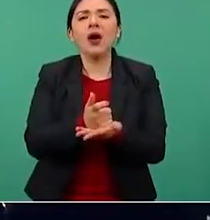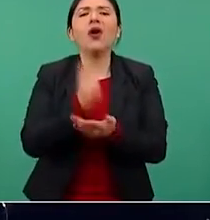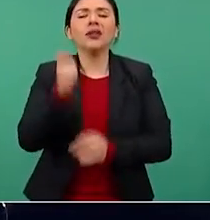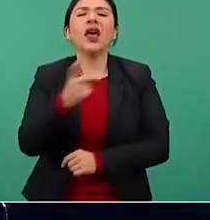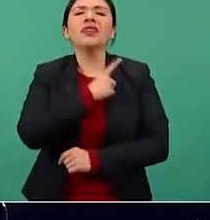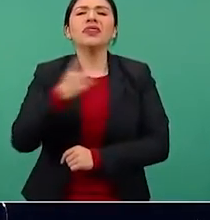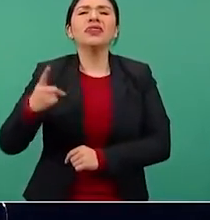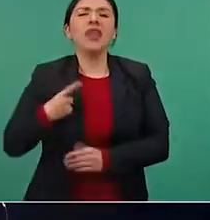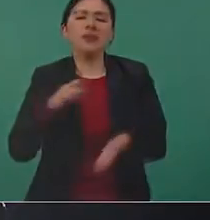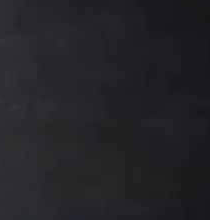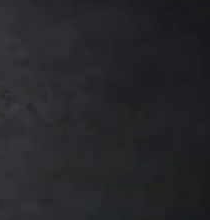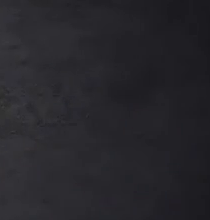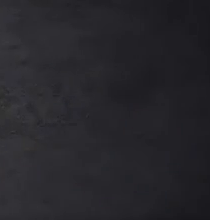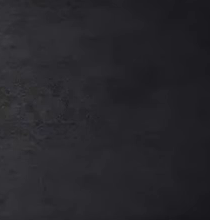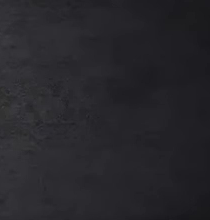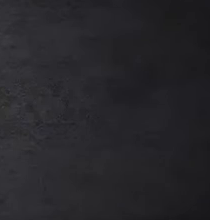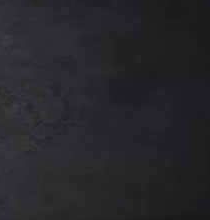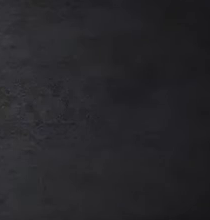de la deuda de Pemex.